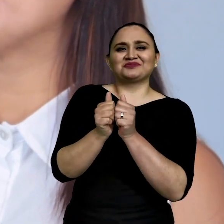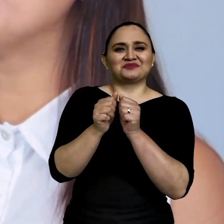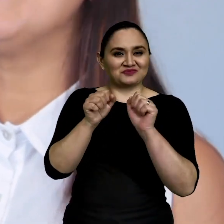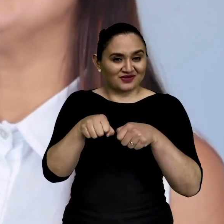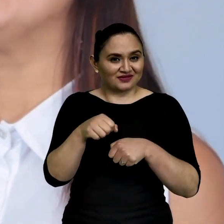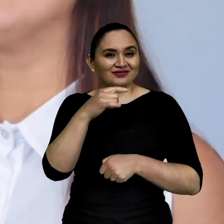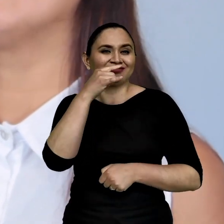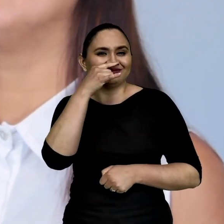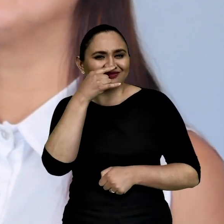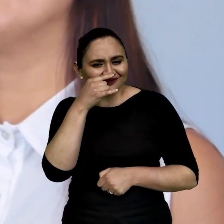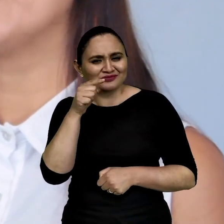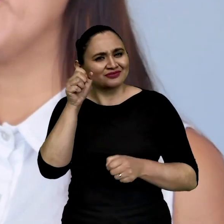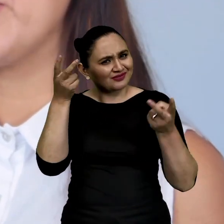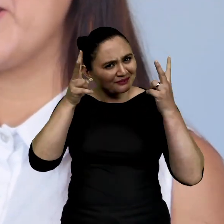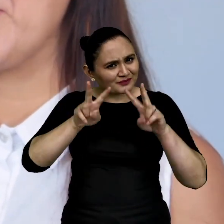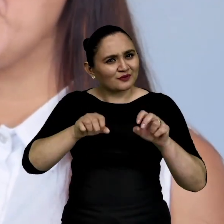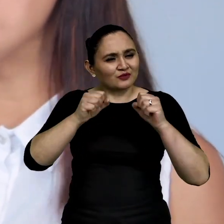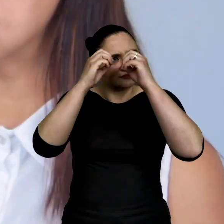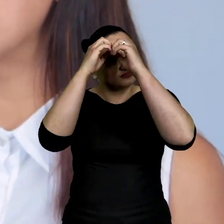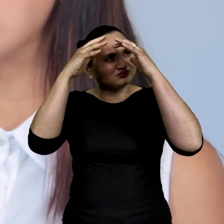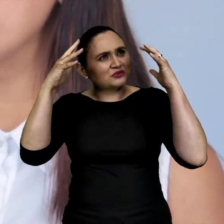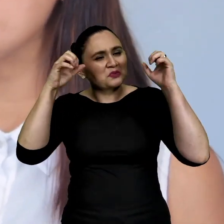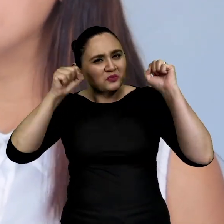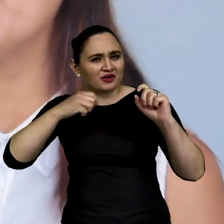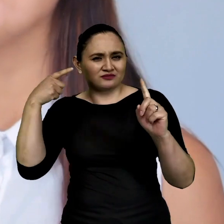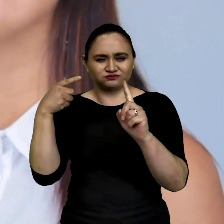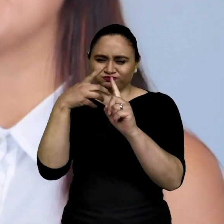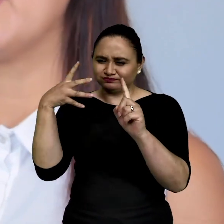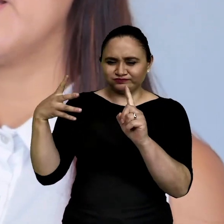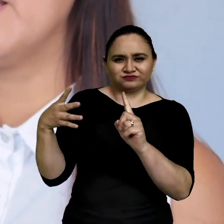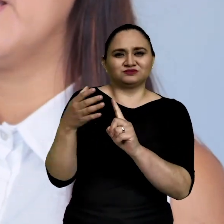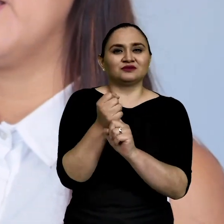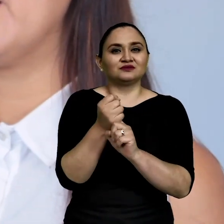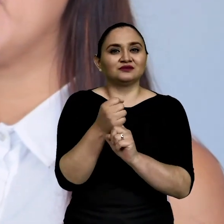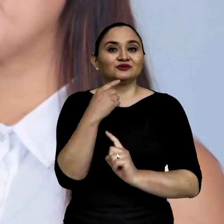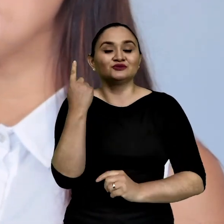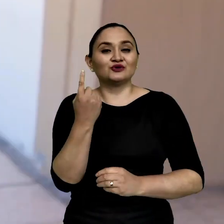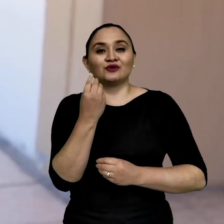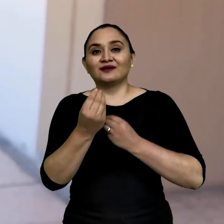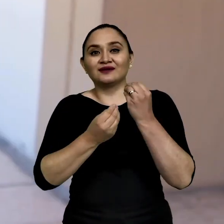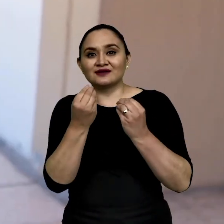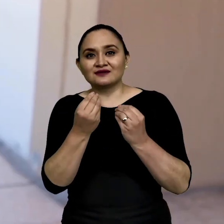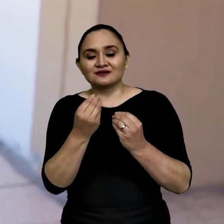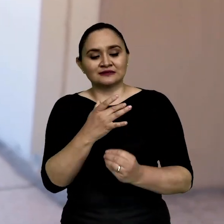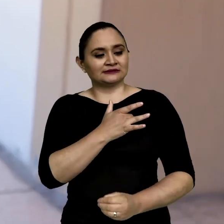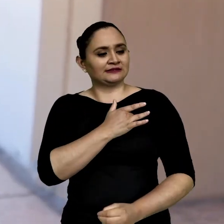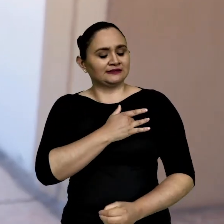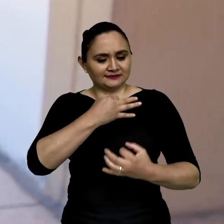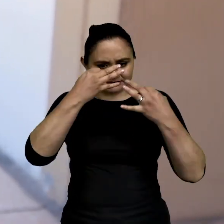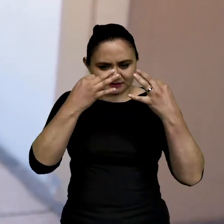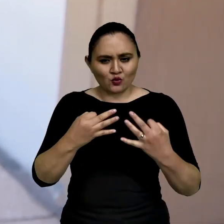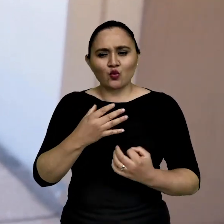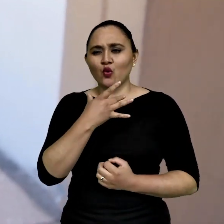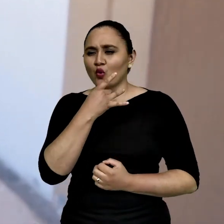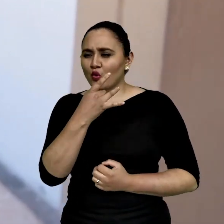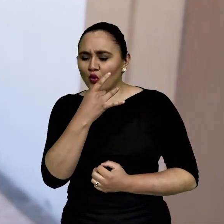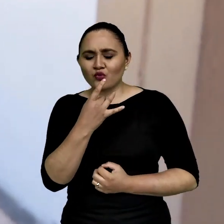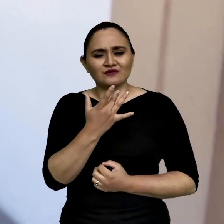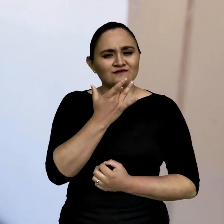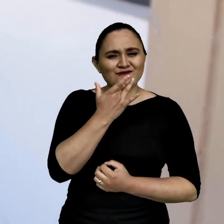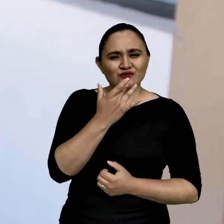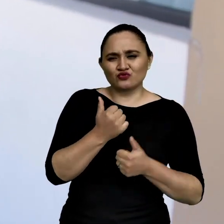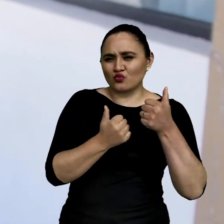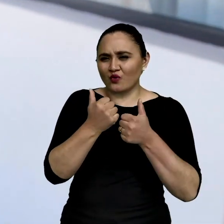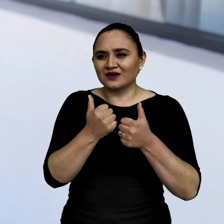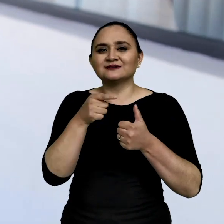no hay límites a nuestros deseos. Todo lo que queramos ser lo podemos hacer. Solamente tenemos que estar seguros que es lo que queremos, que